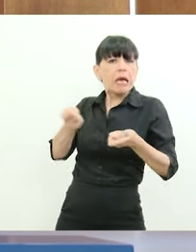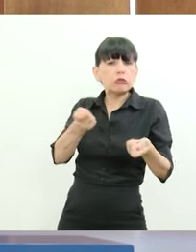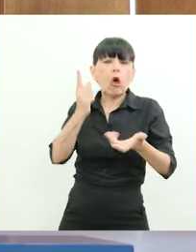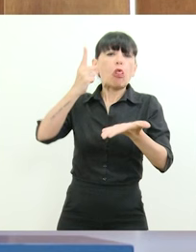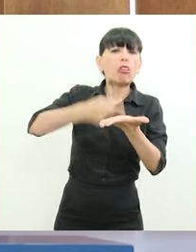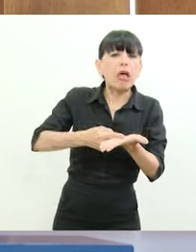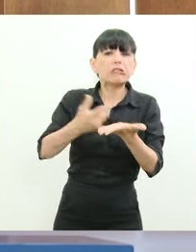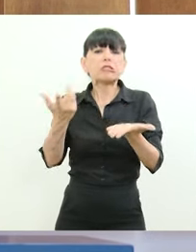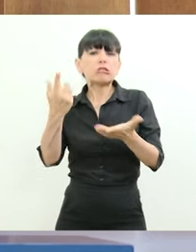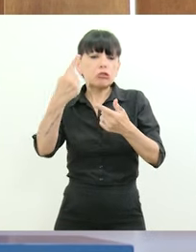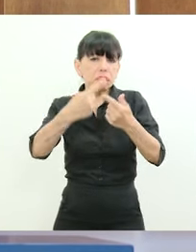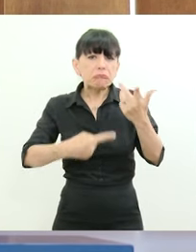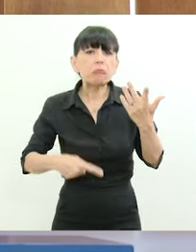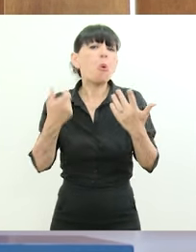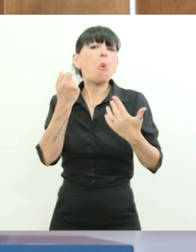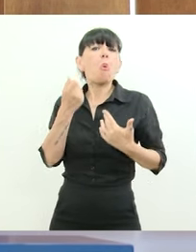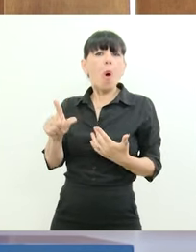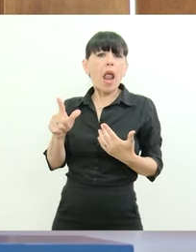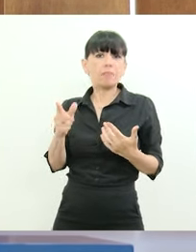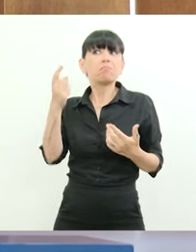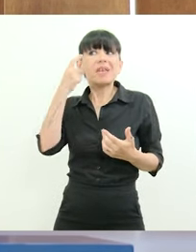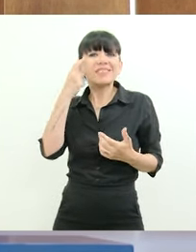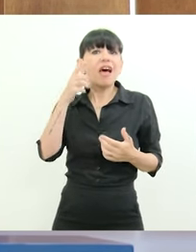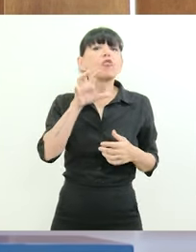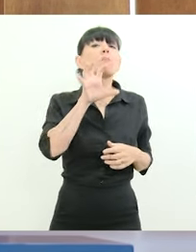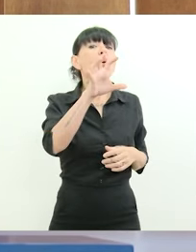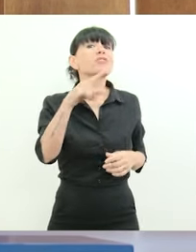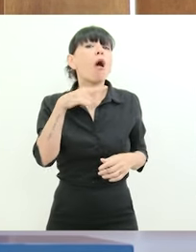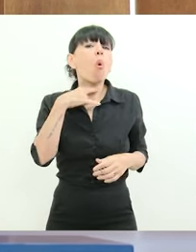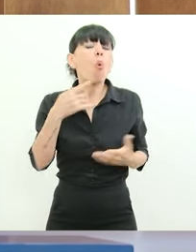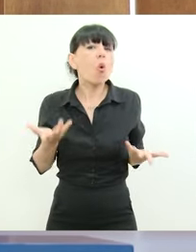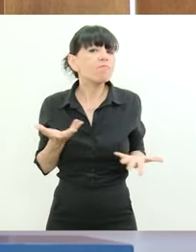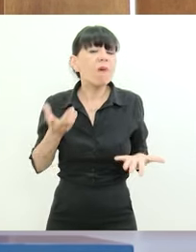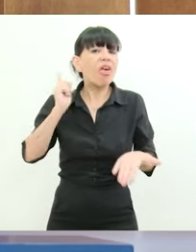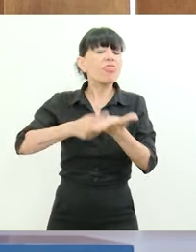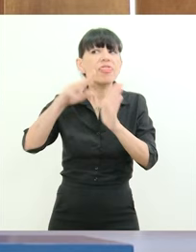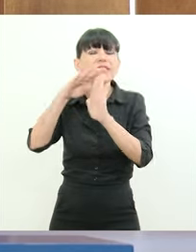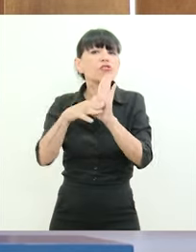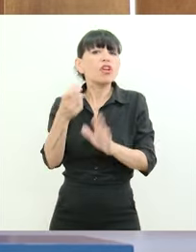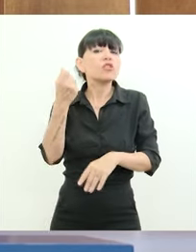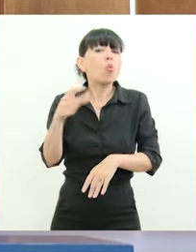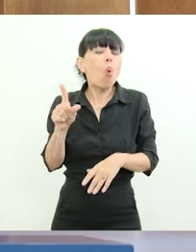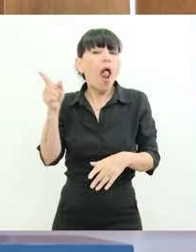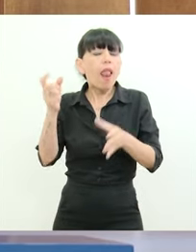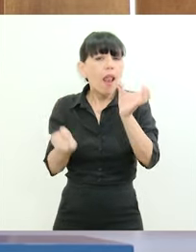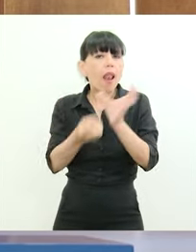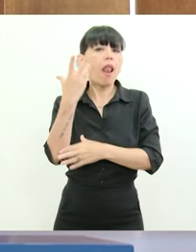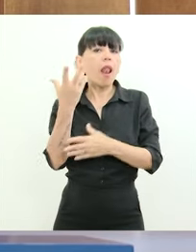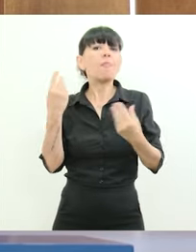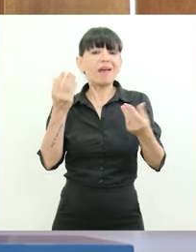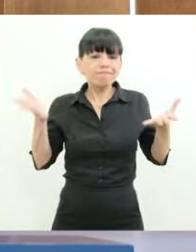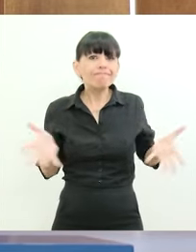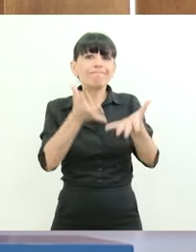tener como importante a la provincia de Jujuy? ¿Qué medidas va a tomar al respecto para fomentar y que